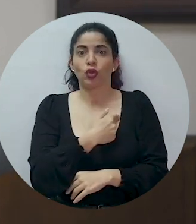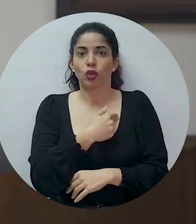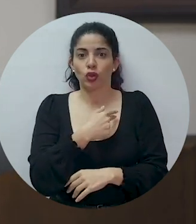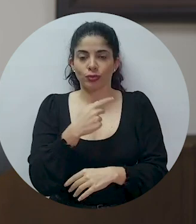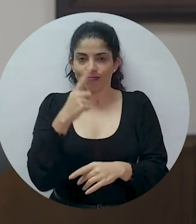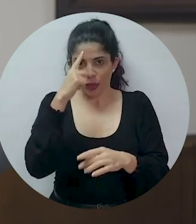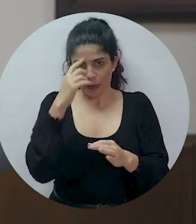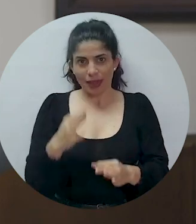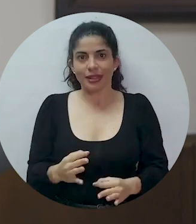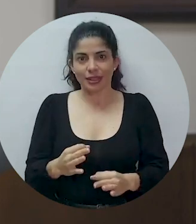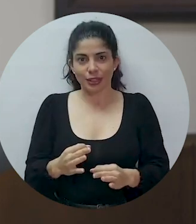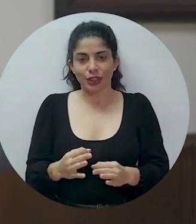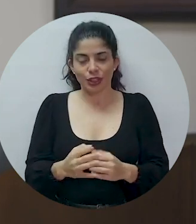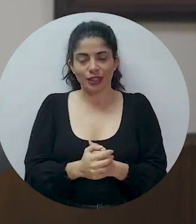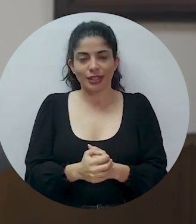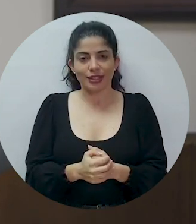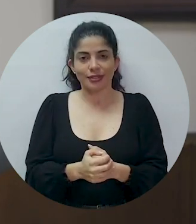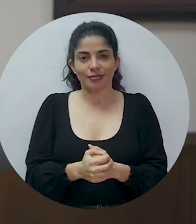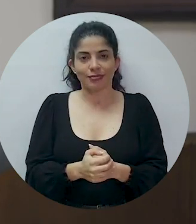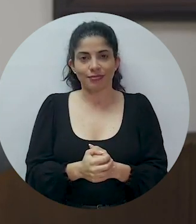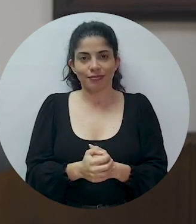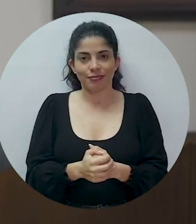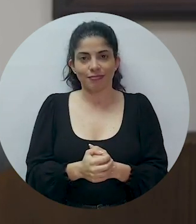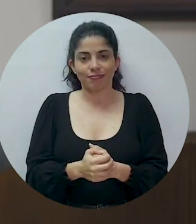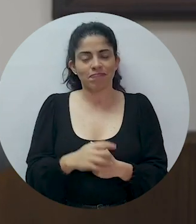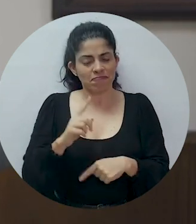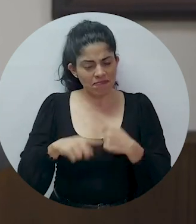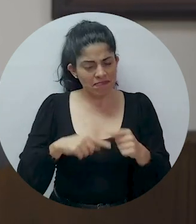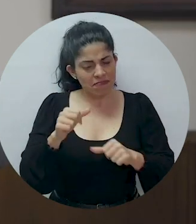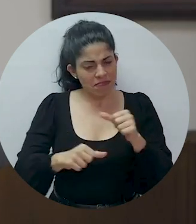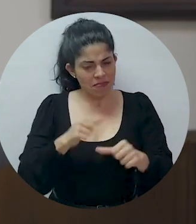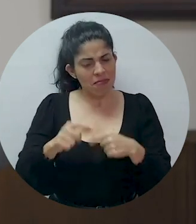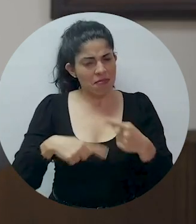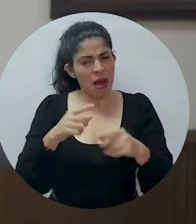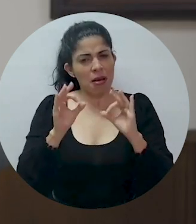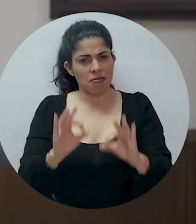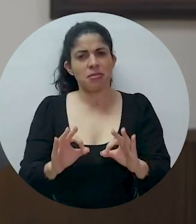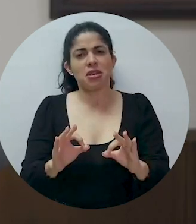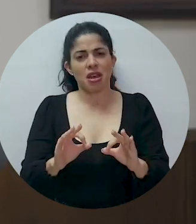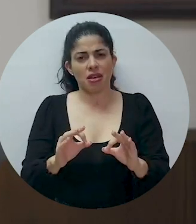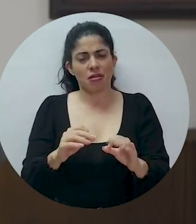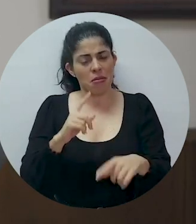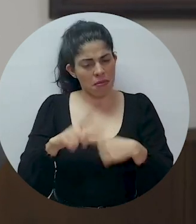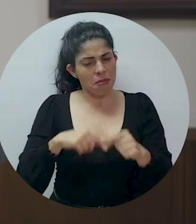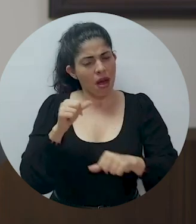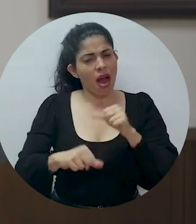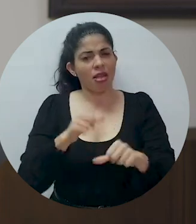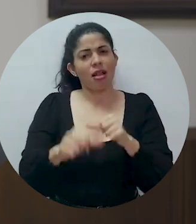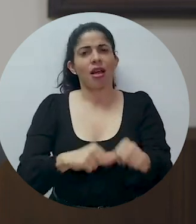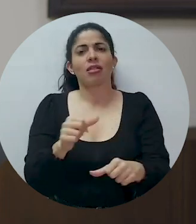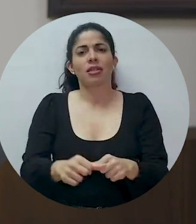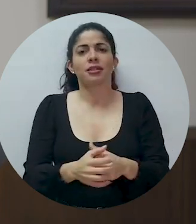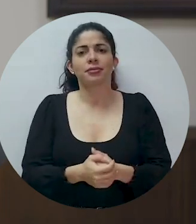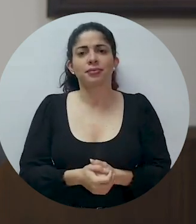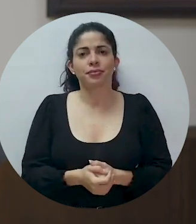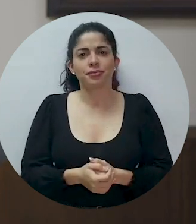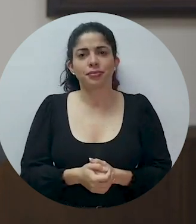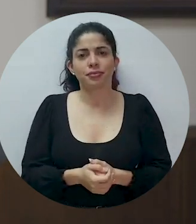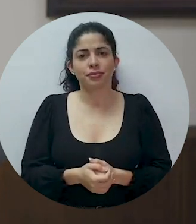quienes tomamos las decisiones. Saldremos bien y saldremos adelante.